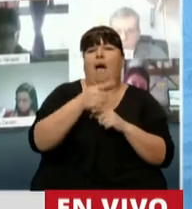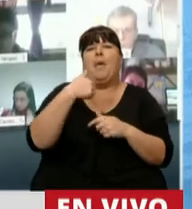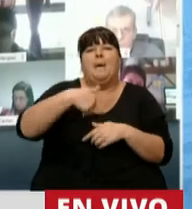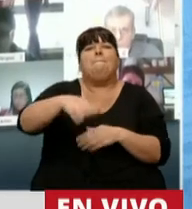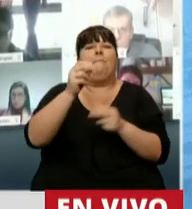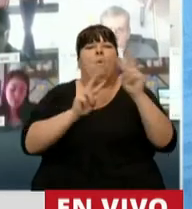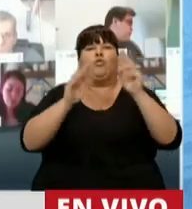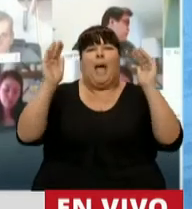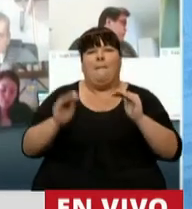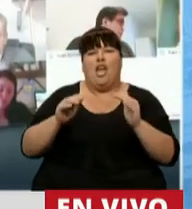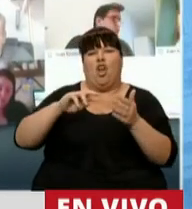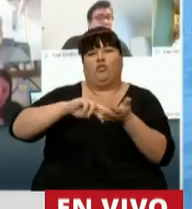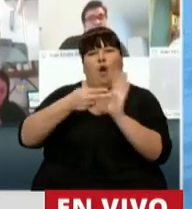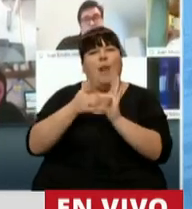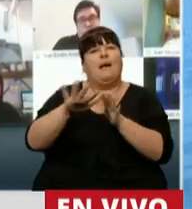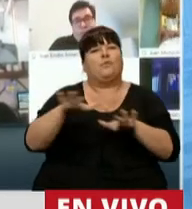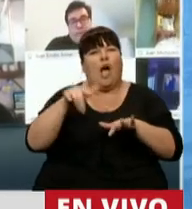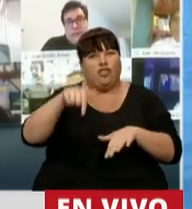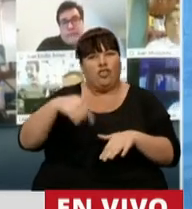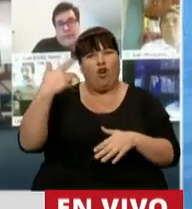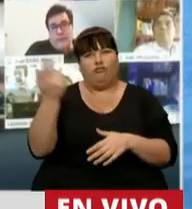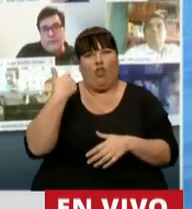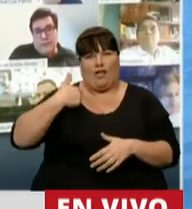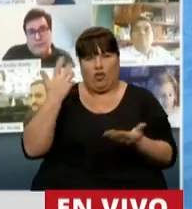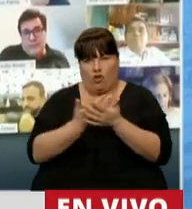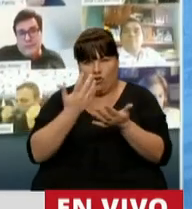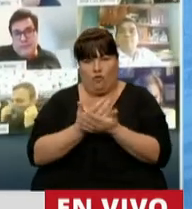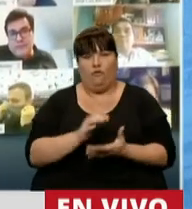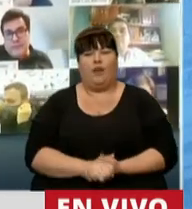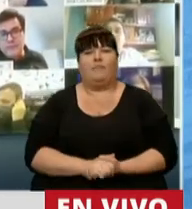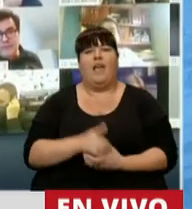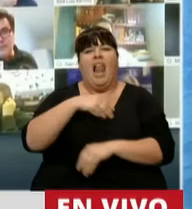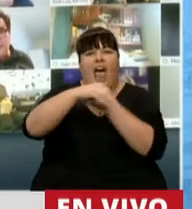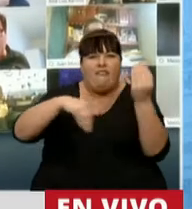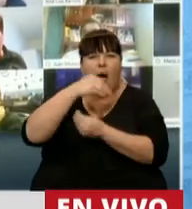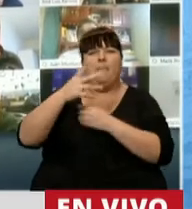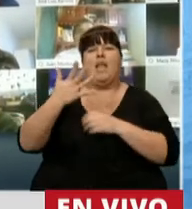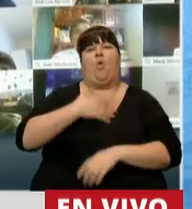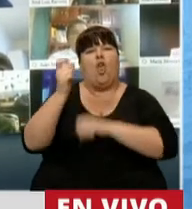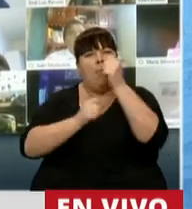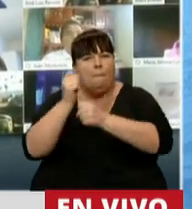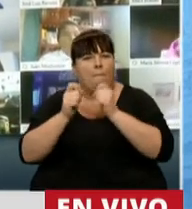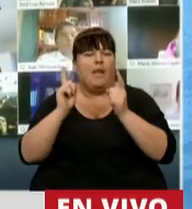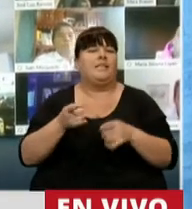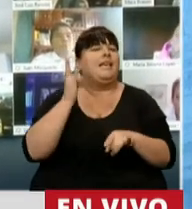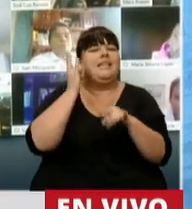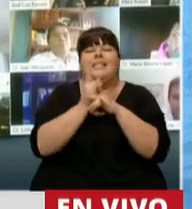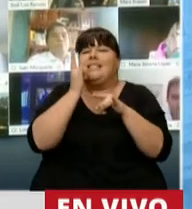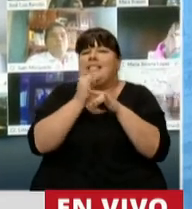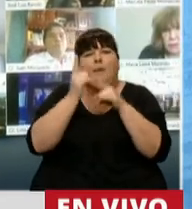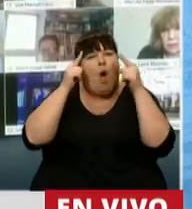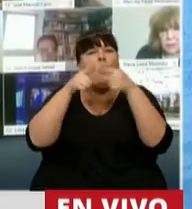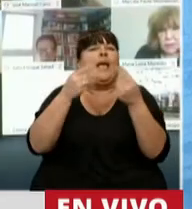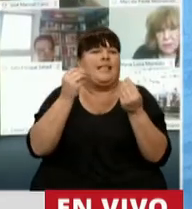a paliar la grave situación por la que están padeciendo los argentinos, por la que están padeciendo las familias, las empresas. Siempre con el claro